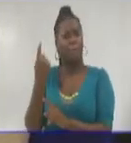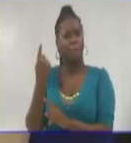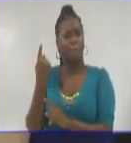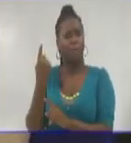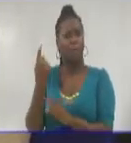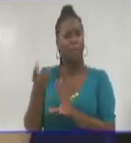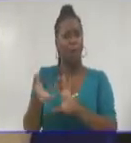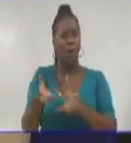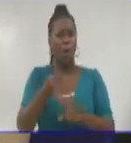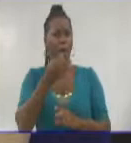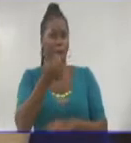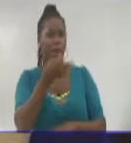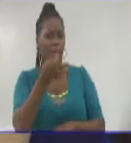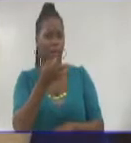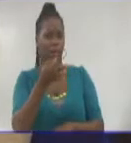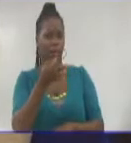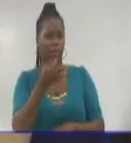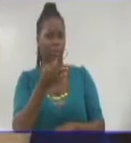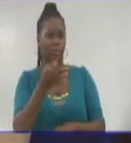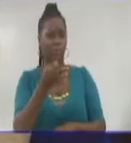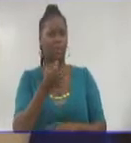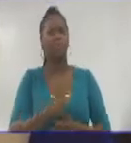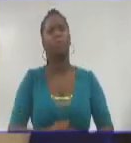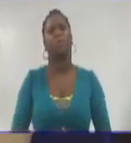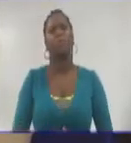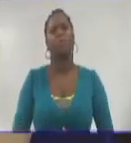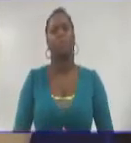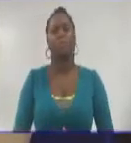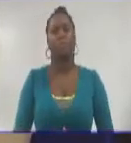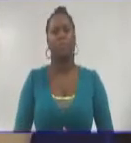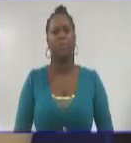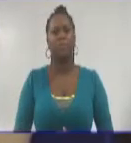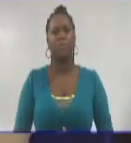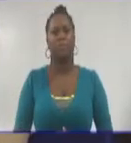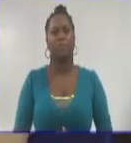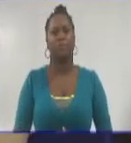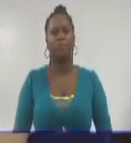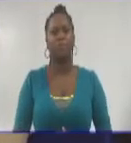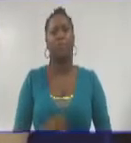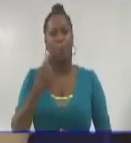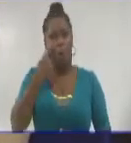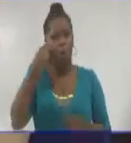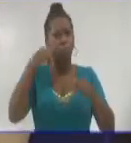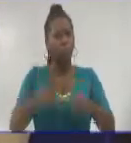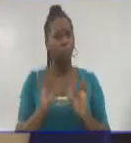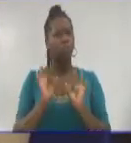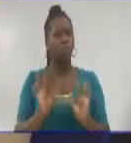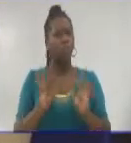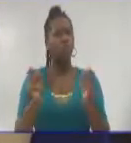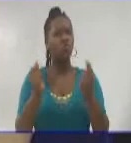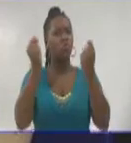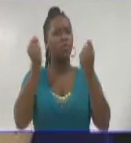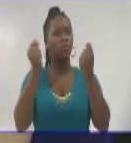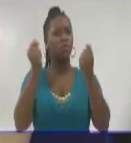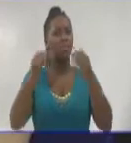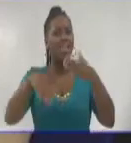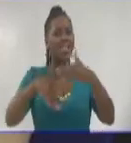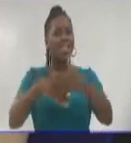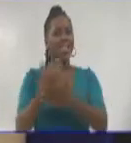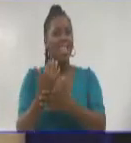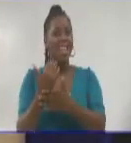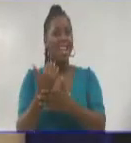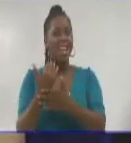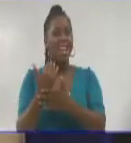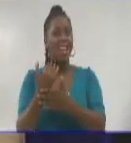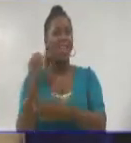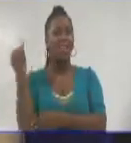que proponía nuestro director, Enfocas y Desenfocas, y hoy, mira qué coincidencia, es el Día Mundial